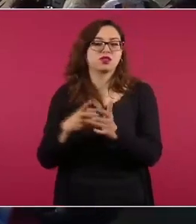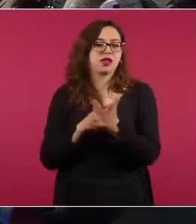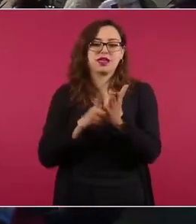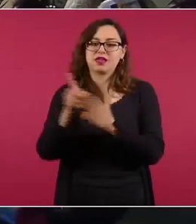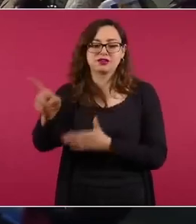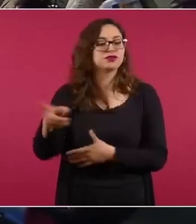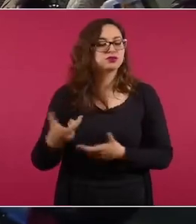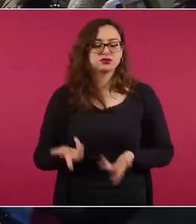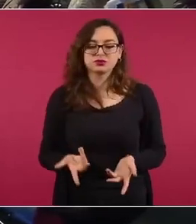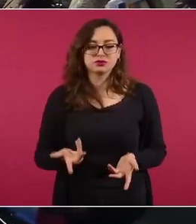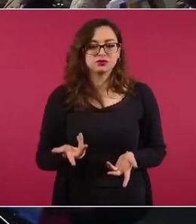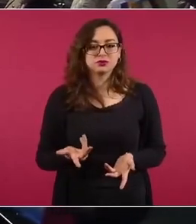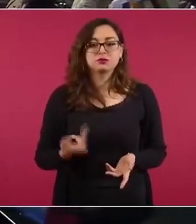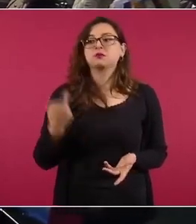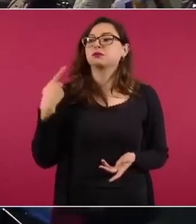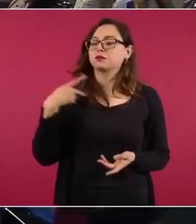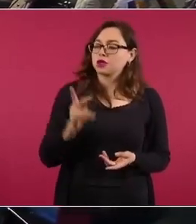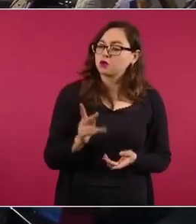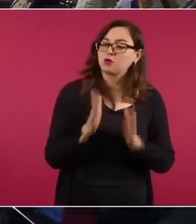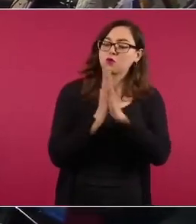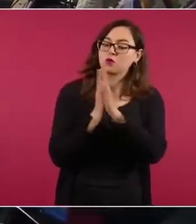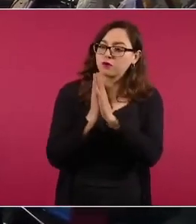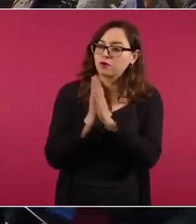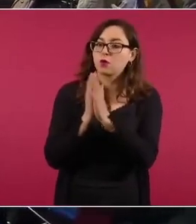que contribuyan